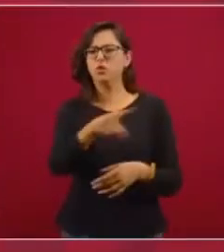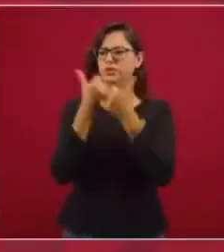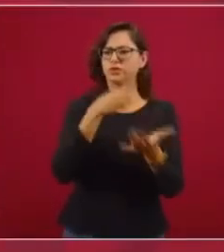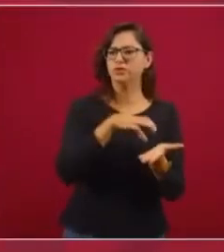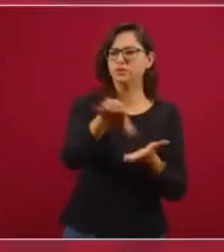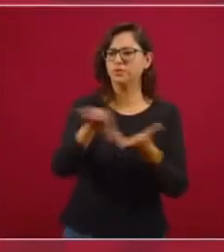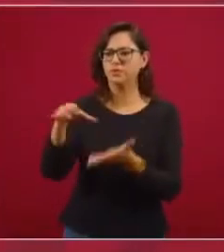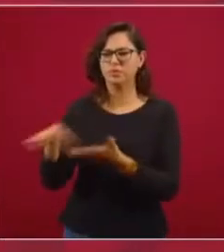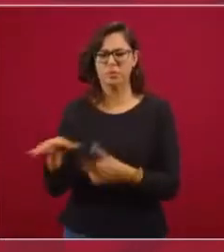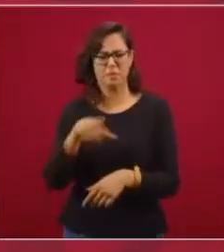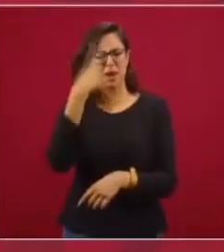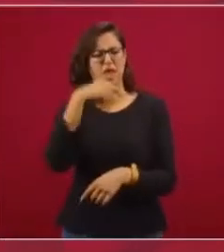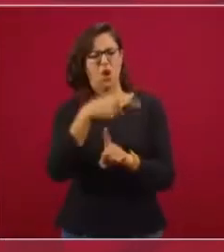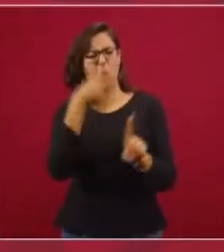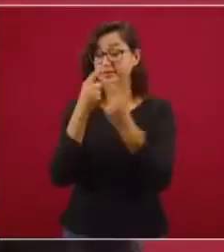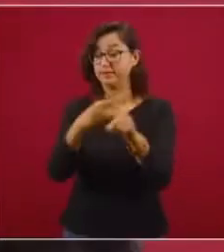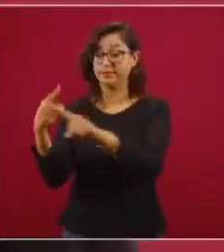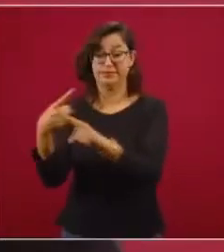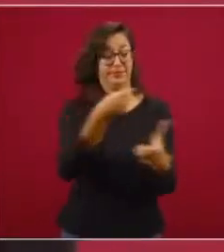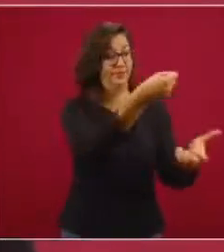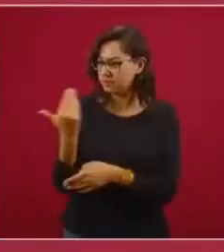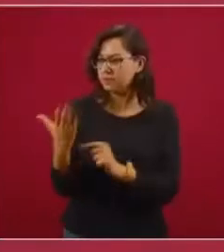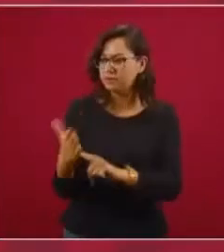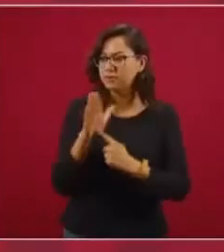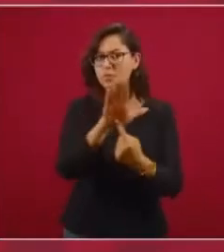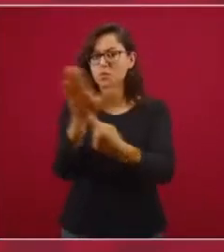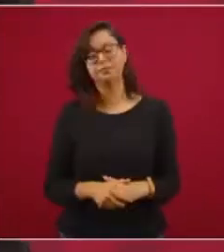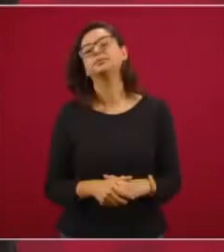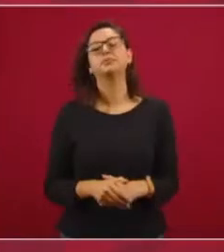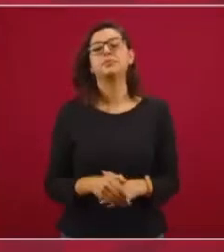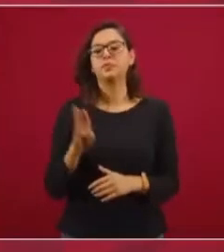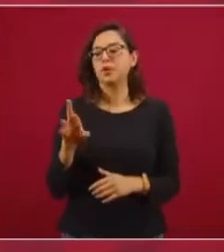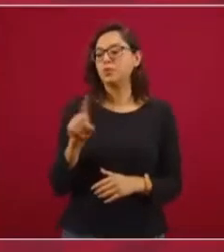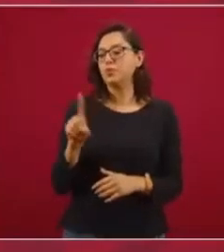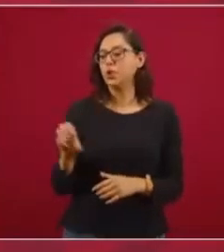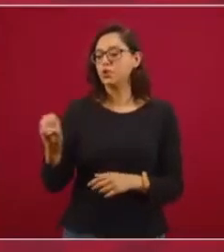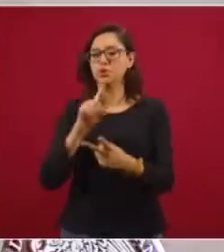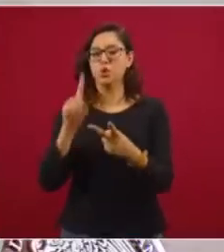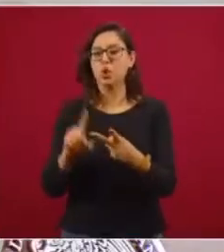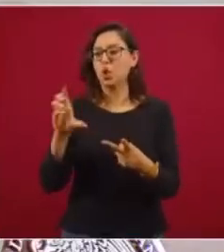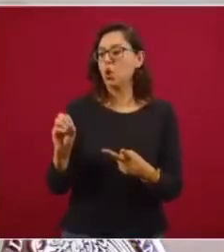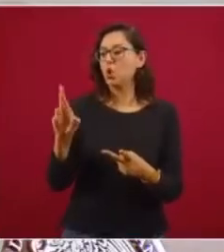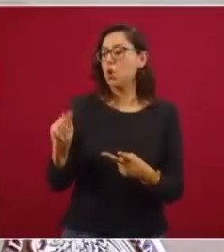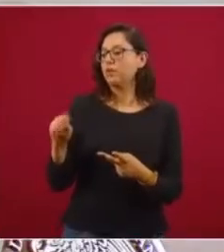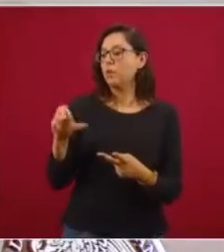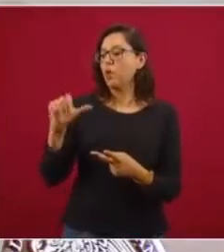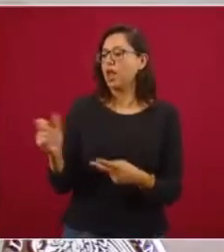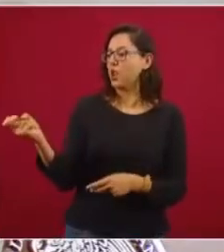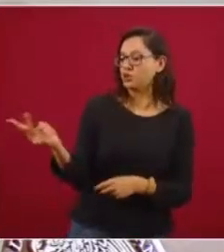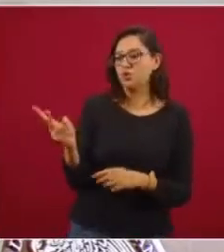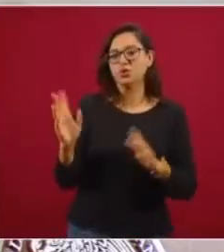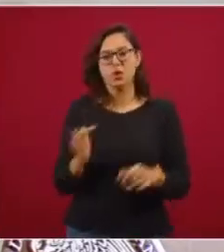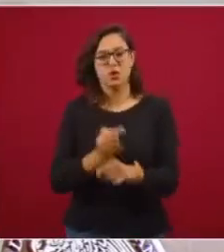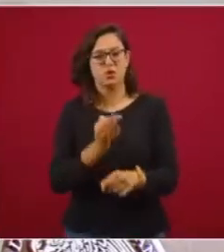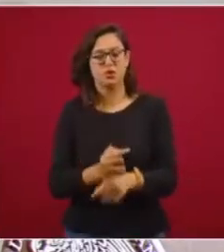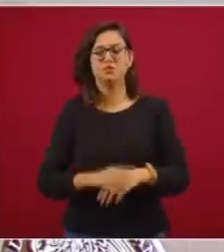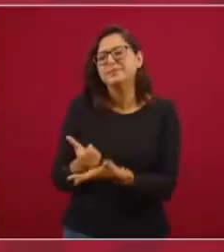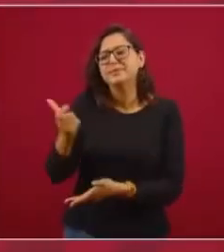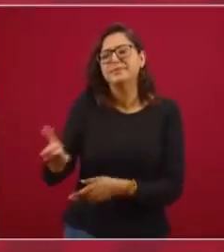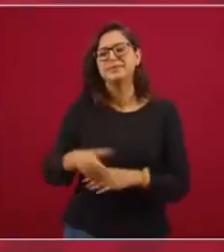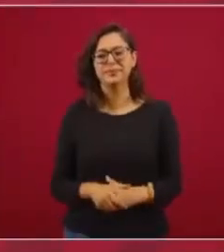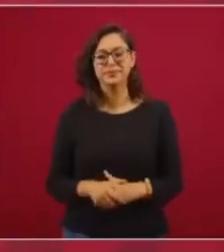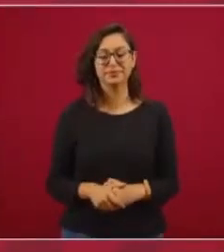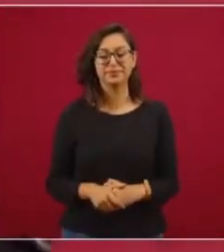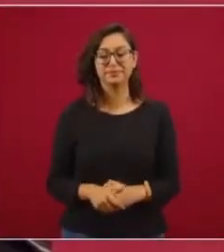propósito y los que reciben los fondos. O sea, que Broso y Loret de Mola, ya que estamos hablando de ellos, nos digan quién pompó,